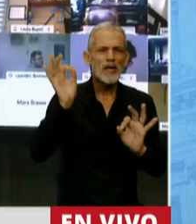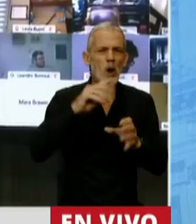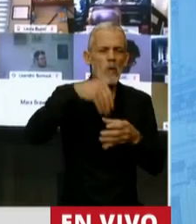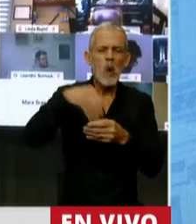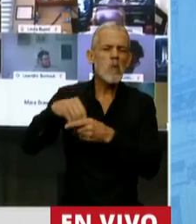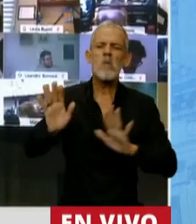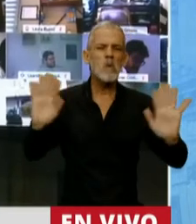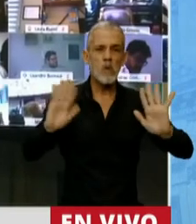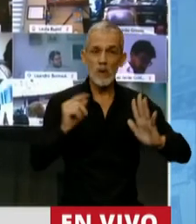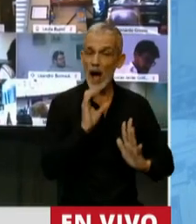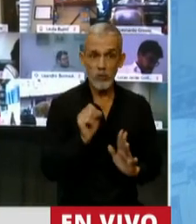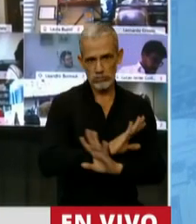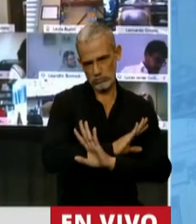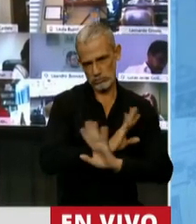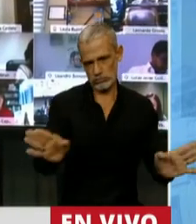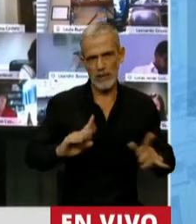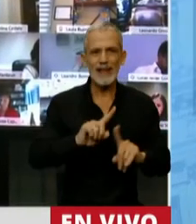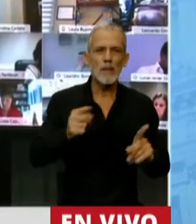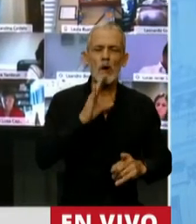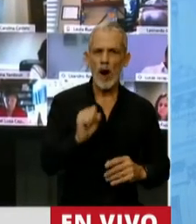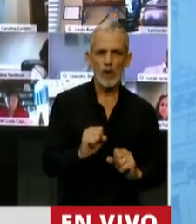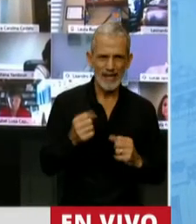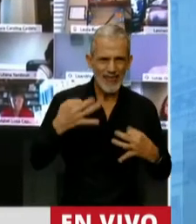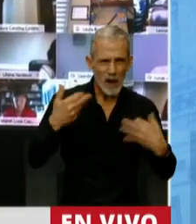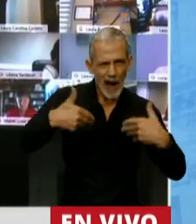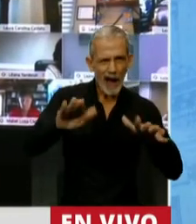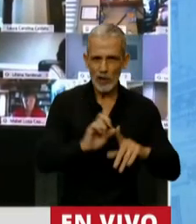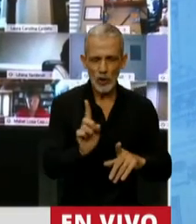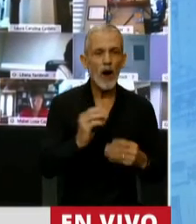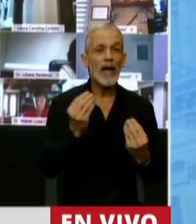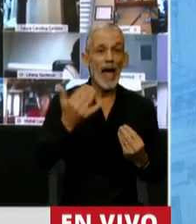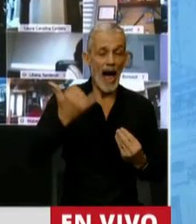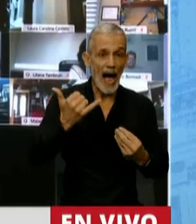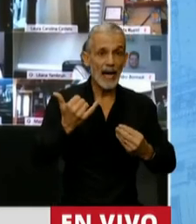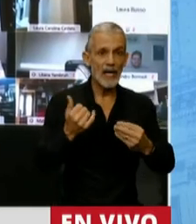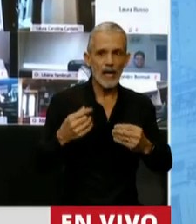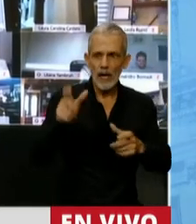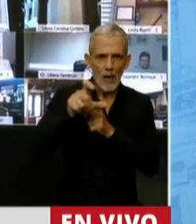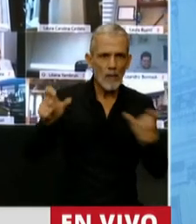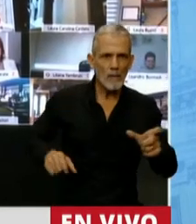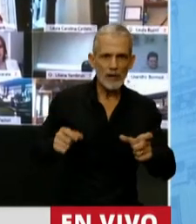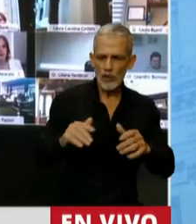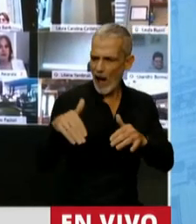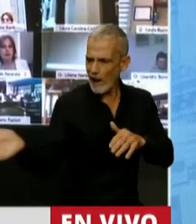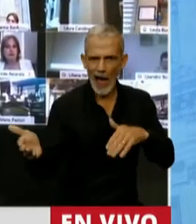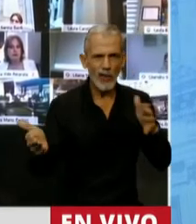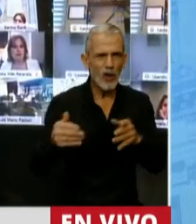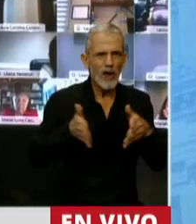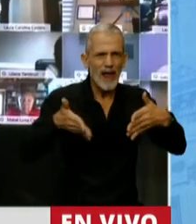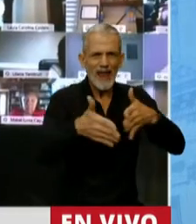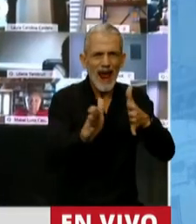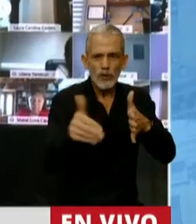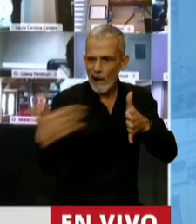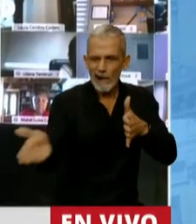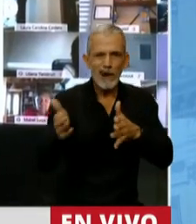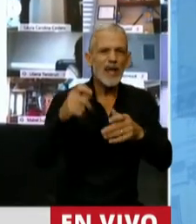política, no podemos tolerar, como no podemos tolerar, señor Presidente, que haya conciudadanos nuestros a la vera de la ruta en el